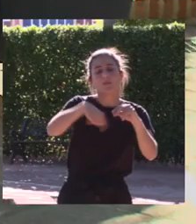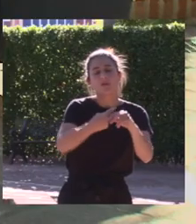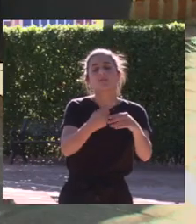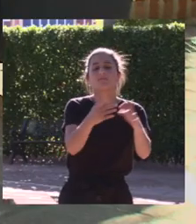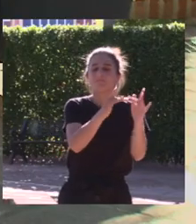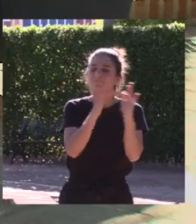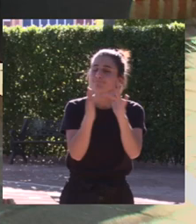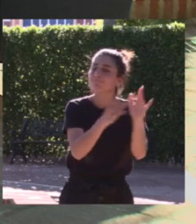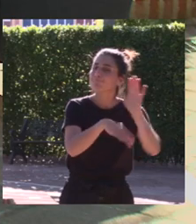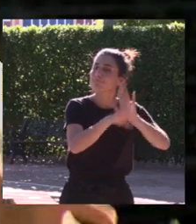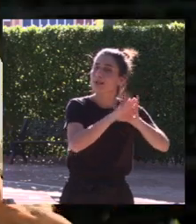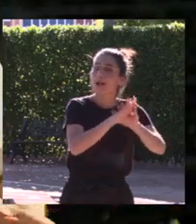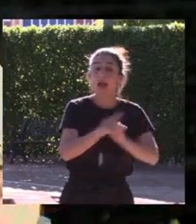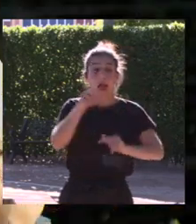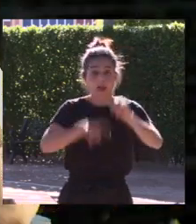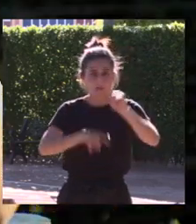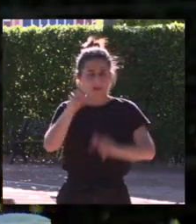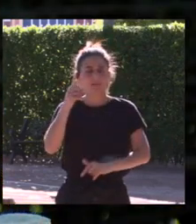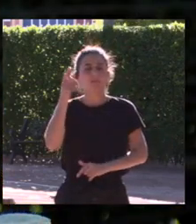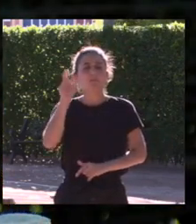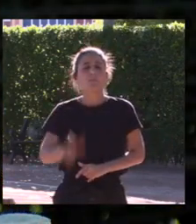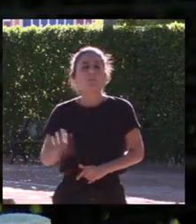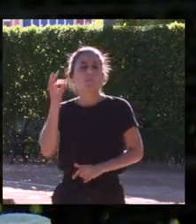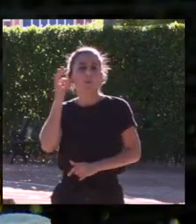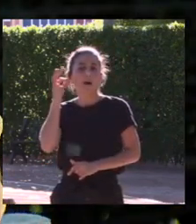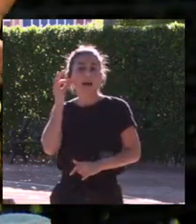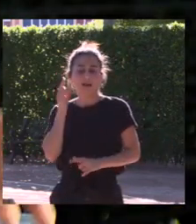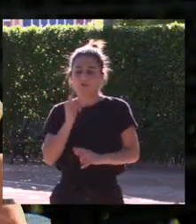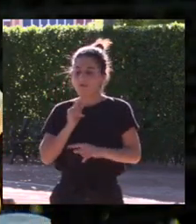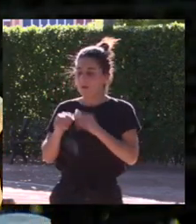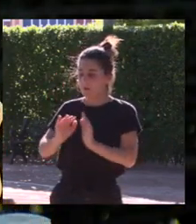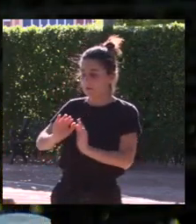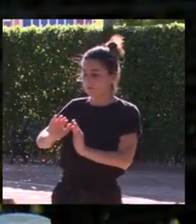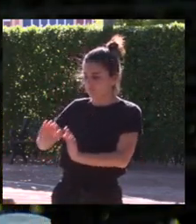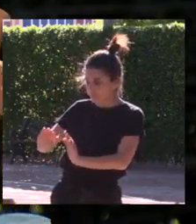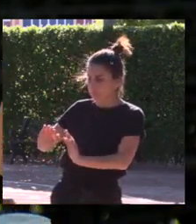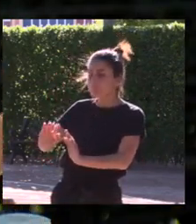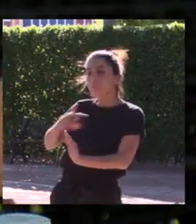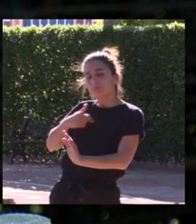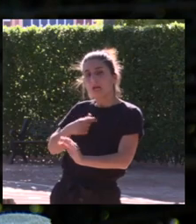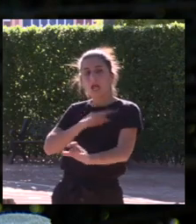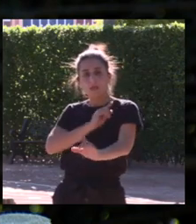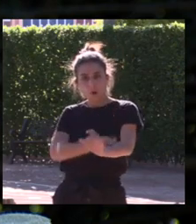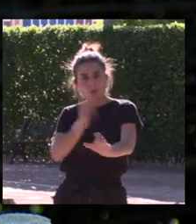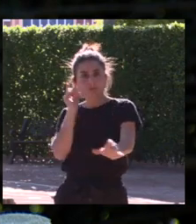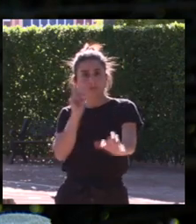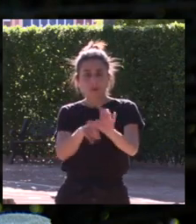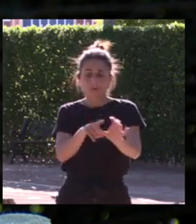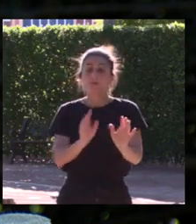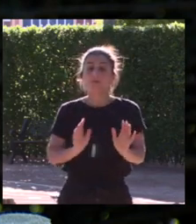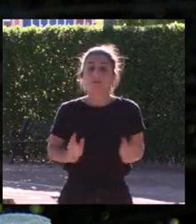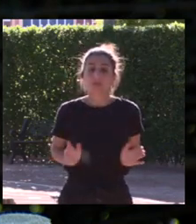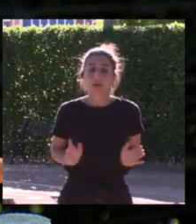esa mujer que deja a su familia por hacer otra actividad profesional o en este caso deportiva que podría ser más o menos altruista